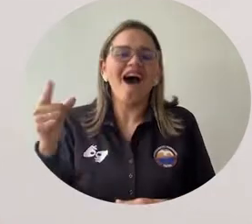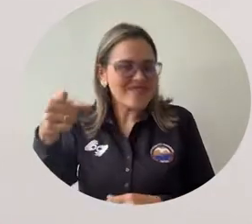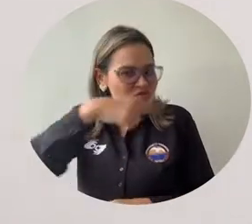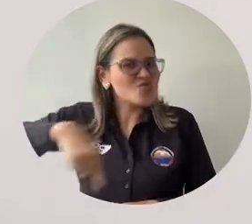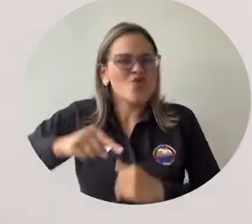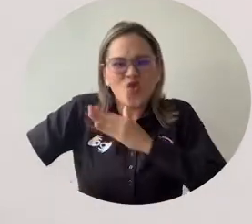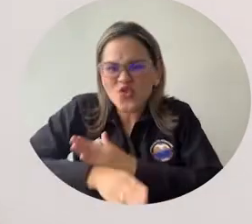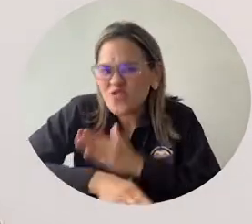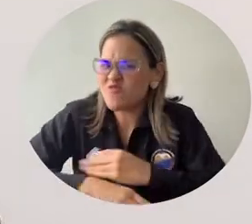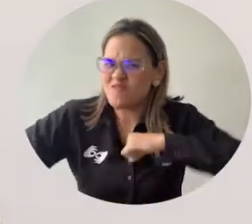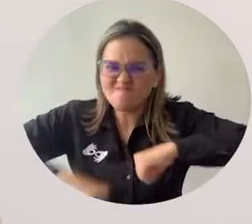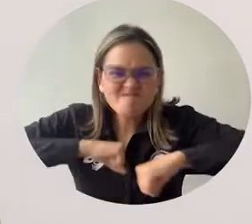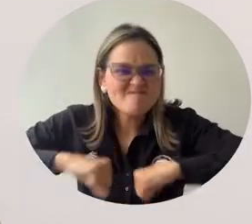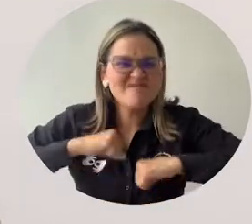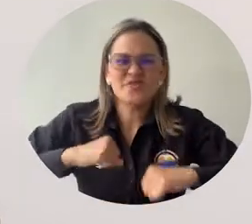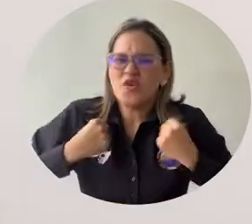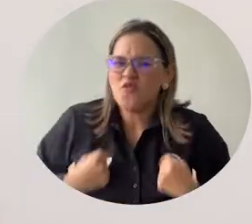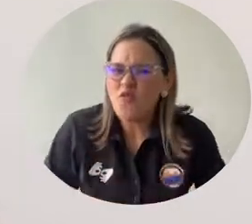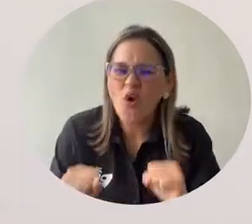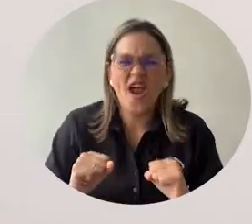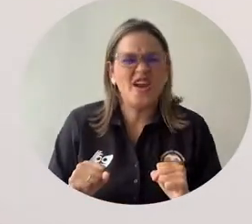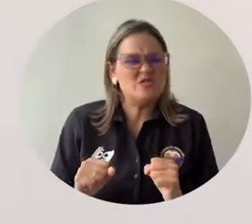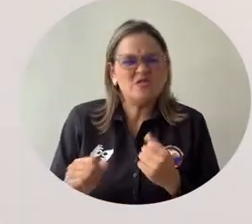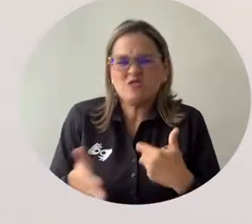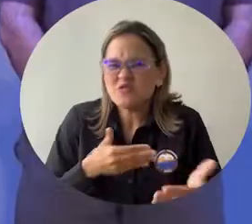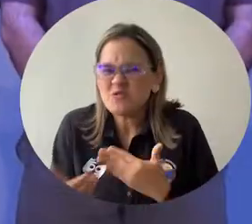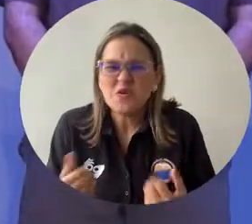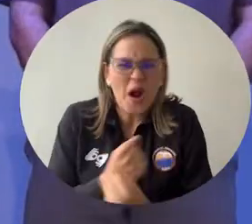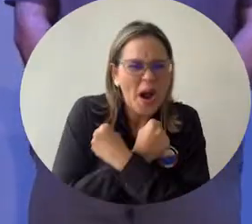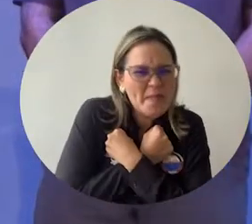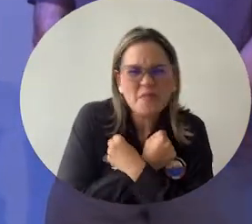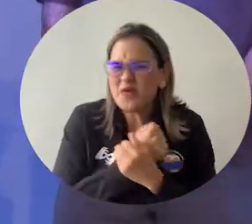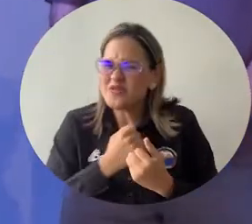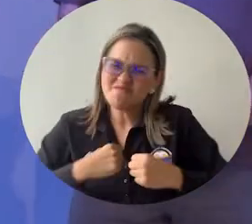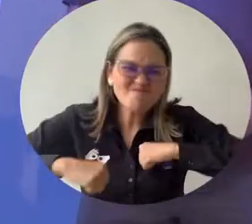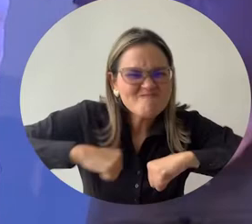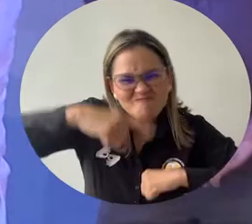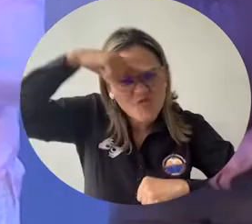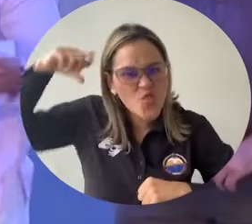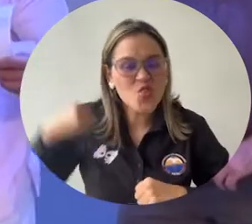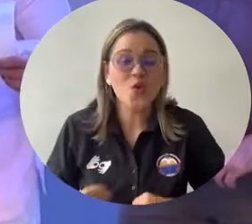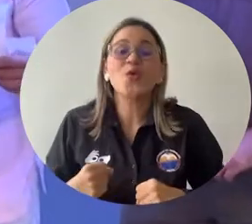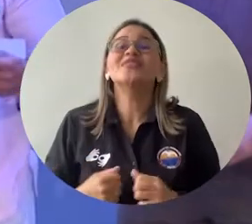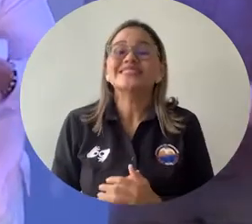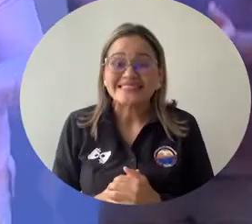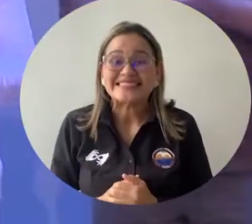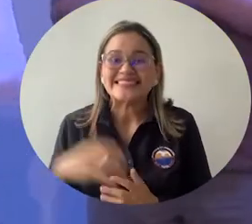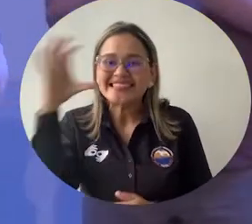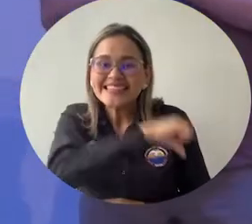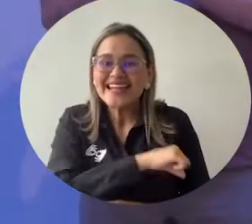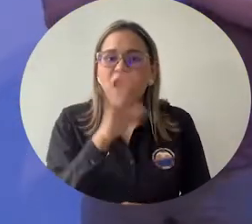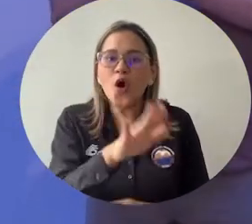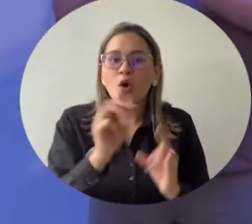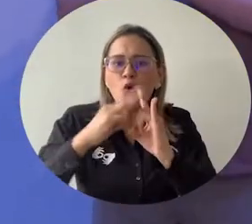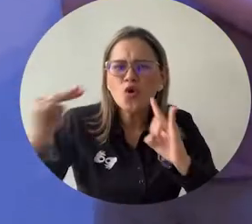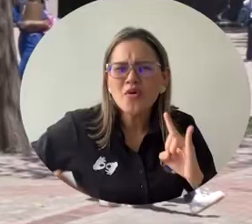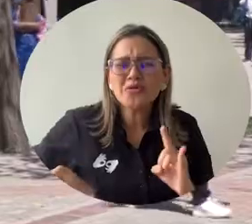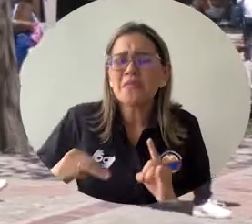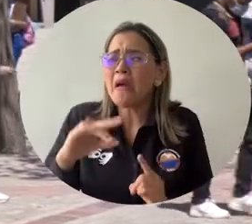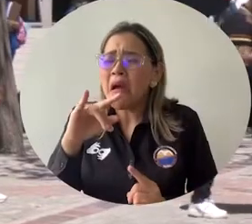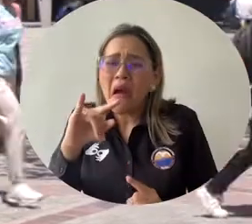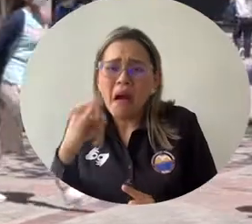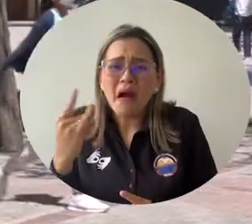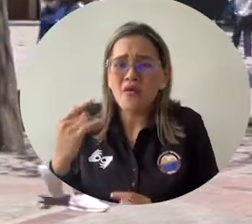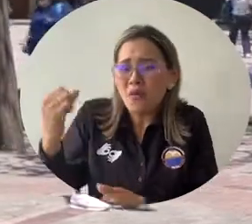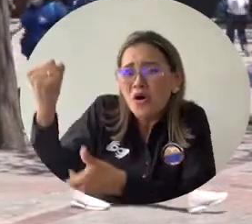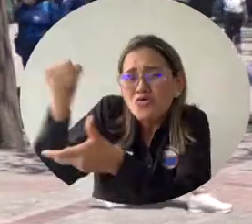amor, esfuerzo, trabajo ardo y constante. Con esta clasificación, UNI Magdalena sigue demostrando que, pese a tener la transferencia